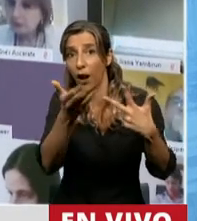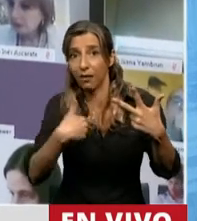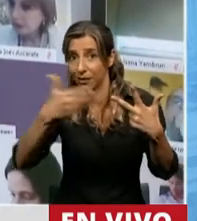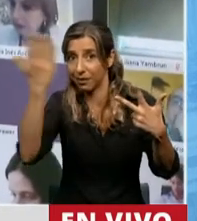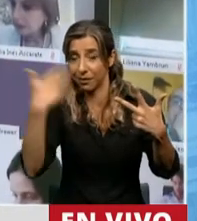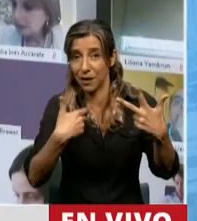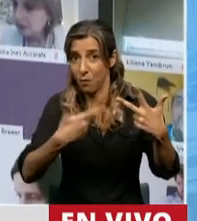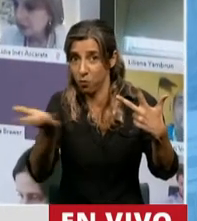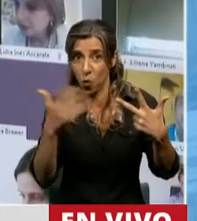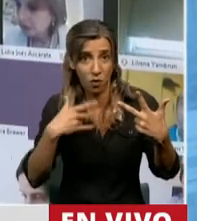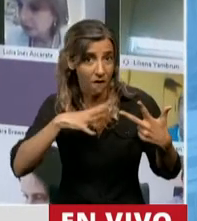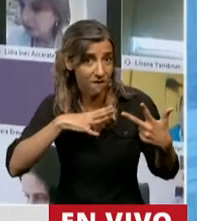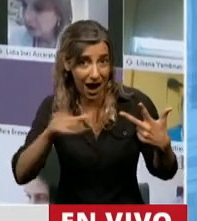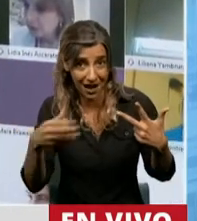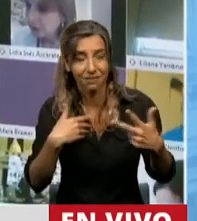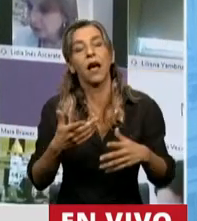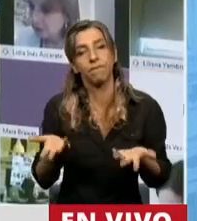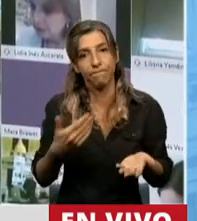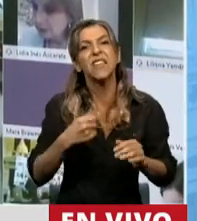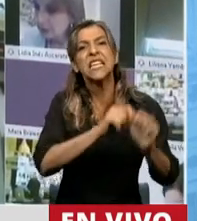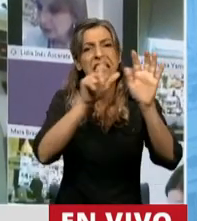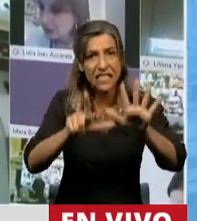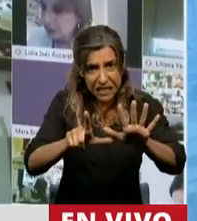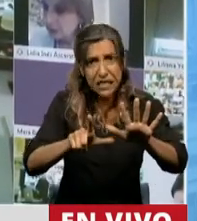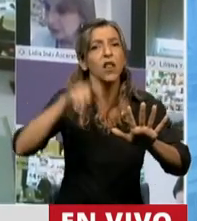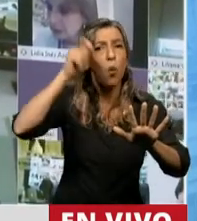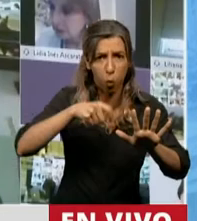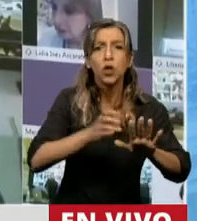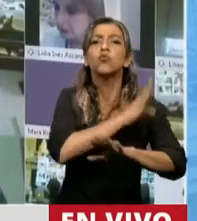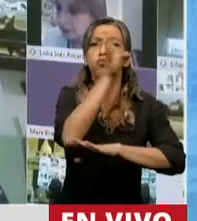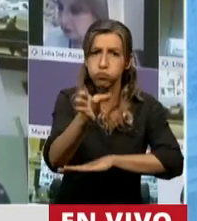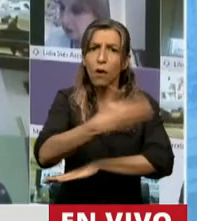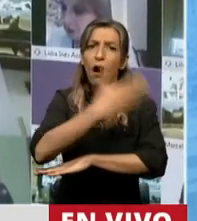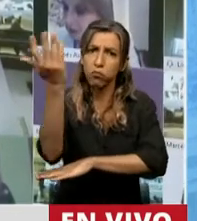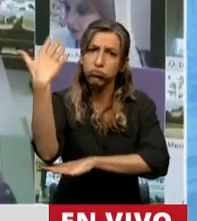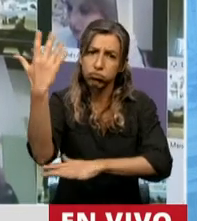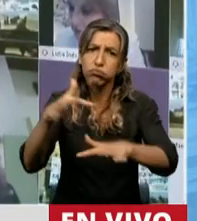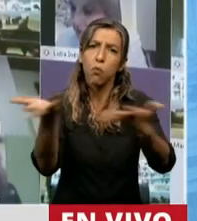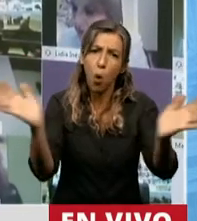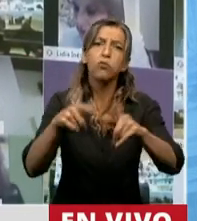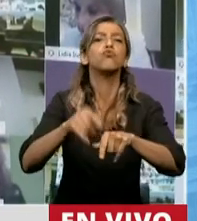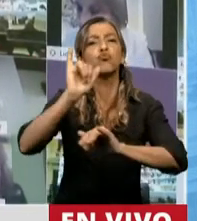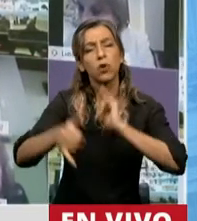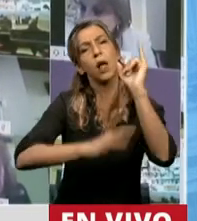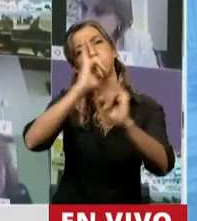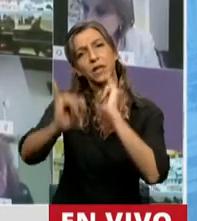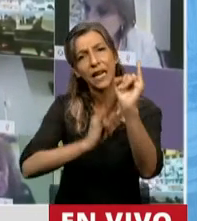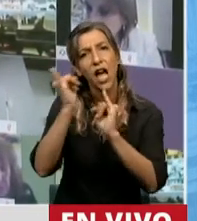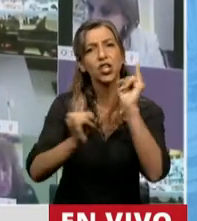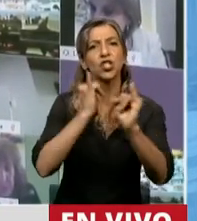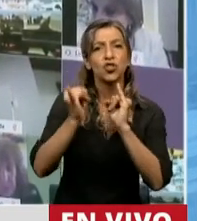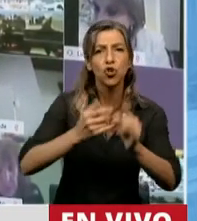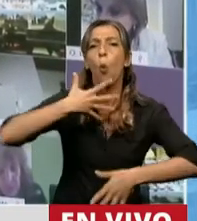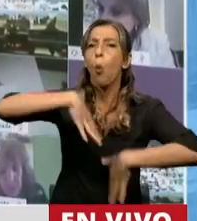jueces, 7 concurren a la audiencia, dan explicaciones, se ponen a conocimiento de la gente,